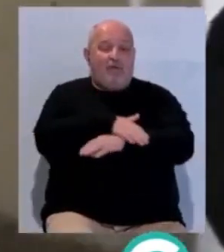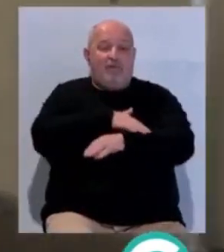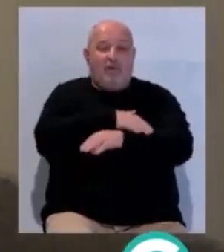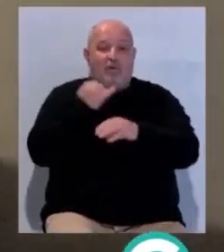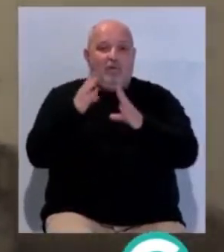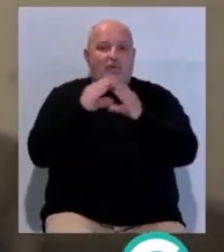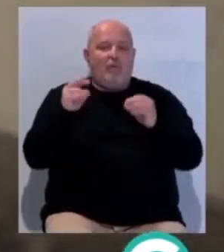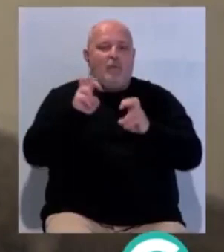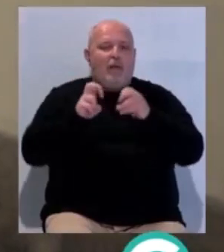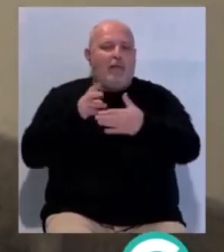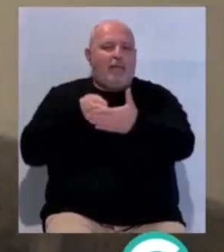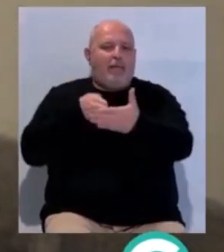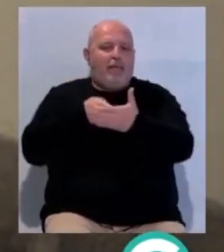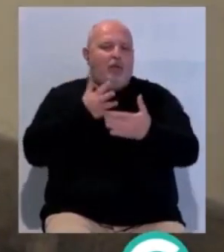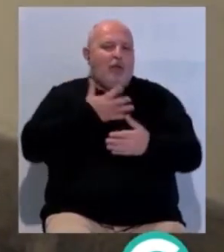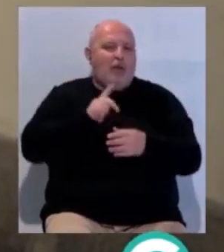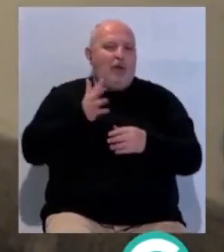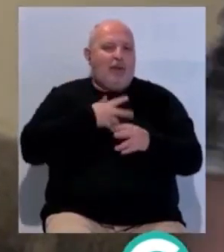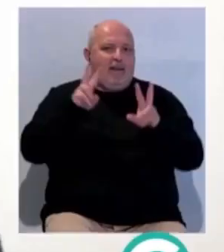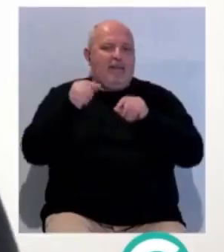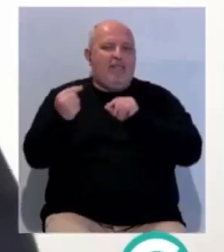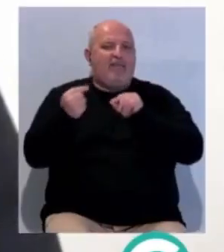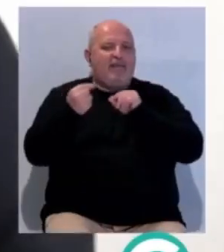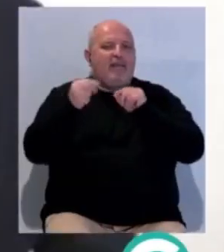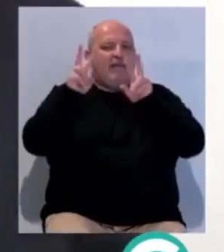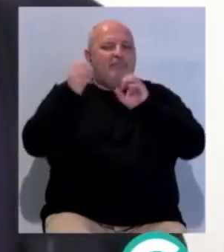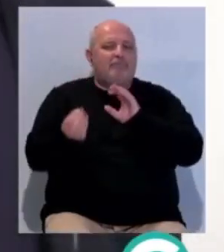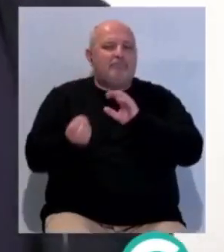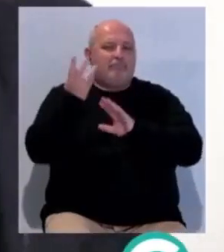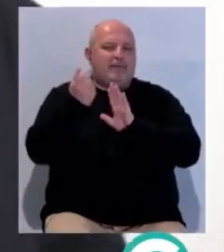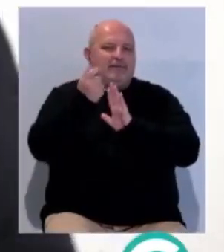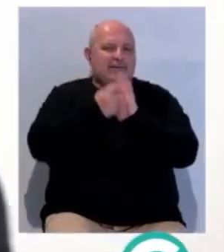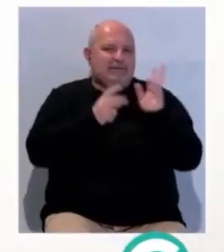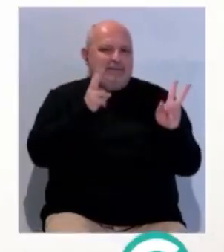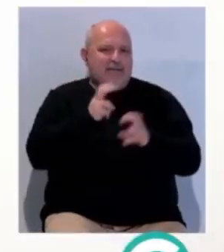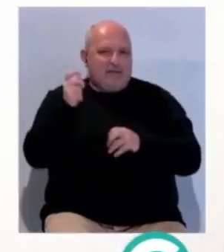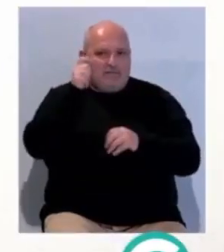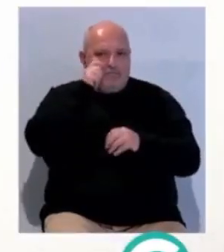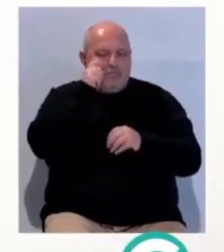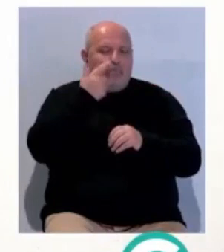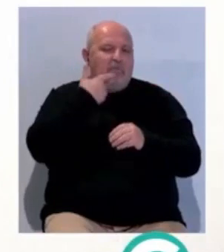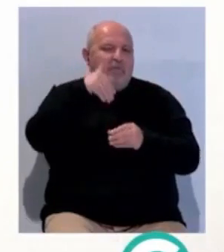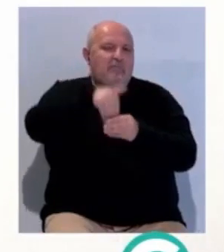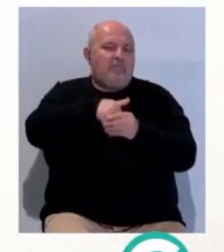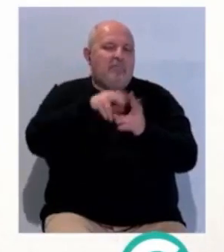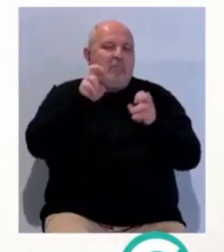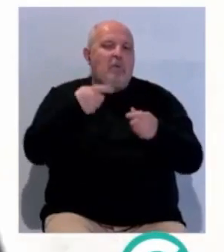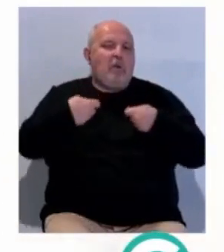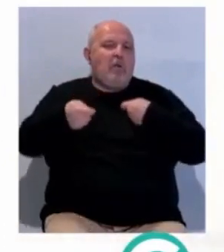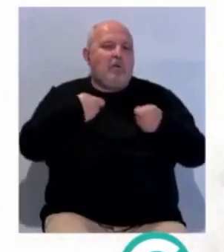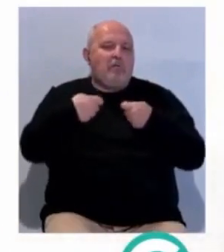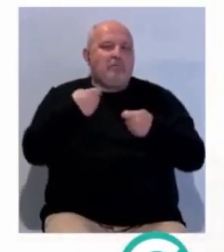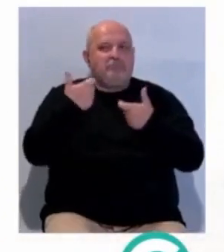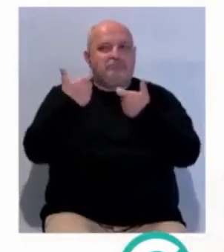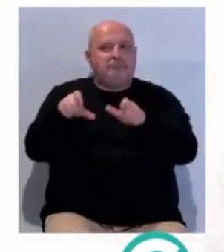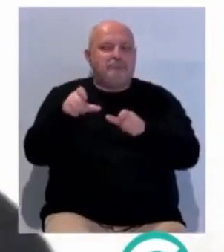de la Junta está impidiendo el debate parlamentario para la implantación de la tasa turística, argumentándolo en una negociación